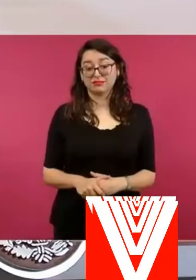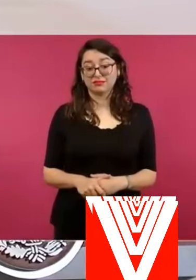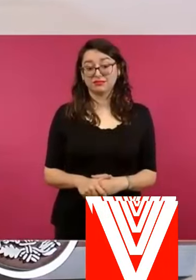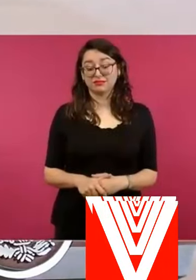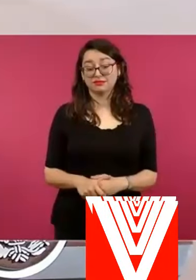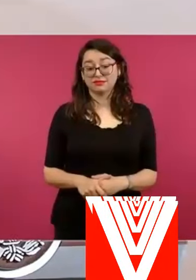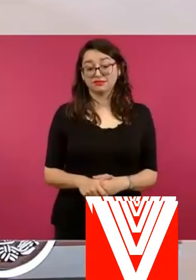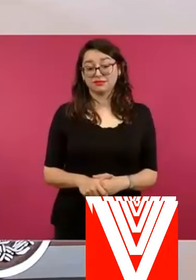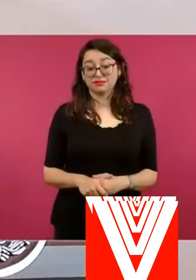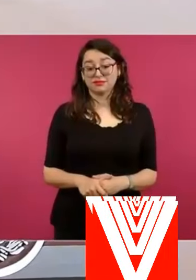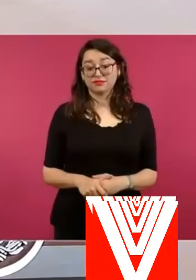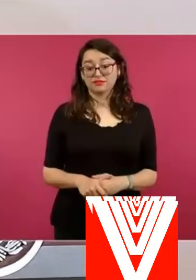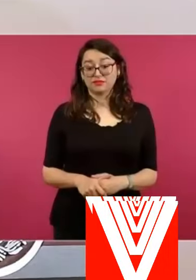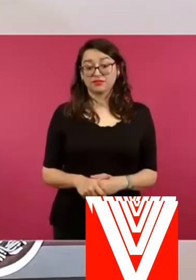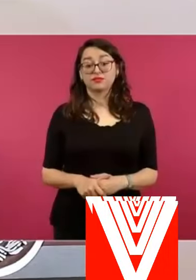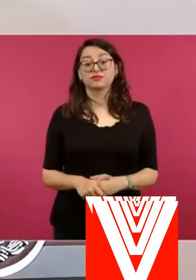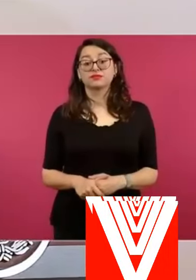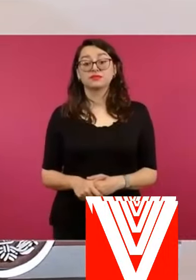una